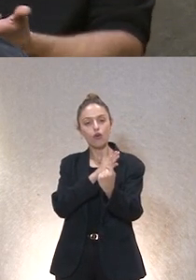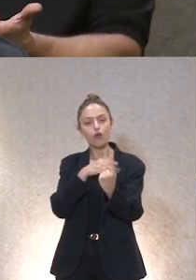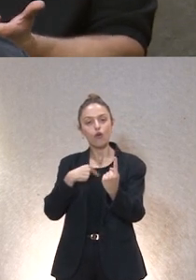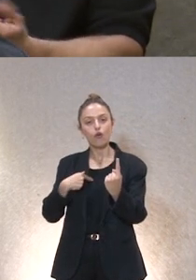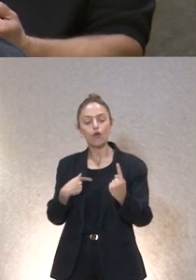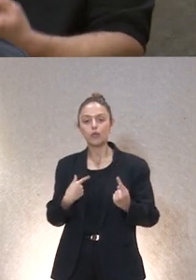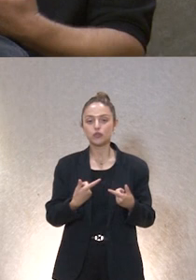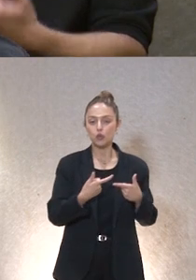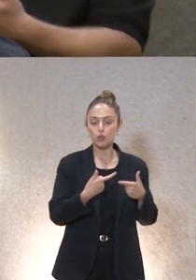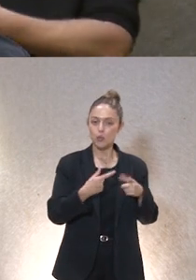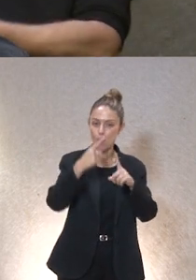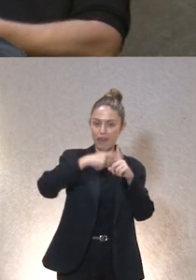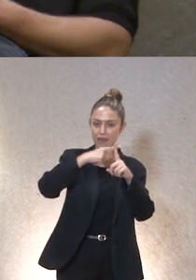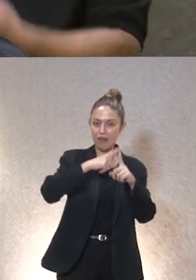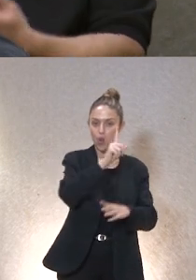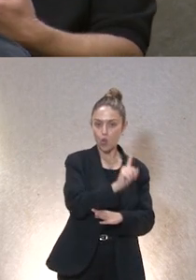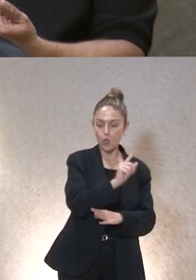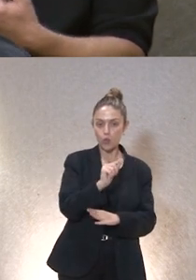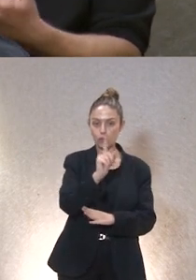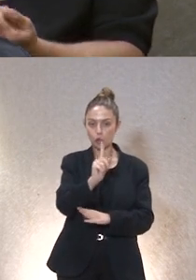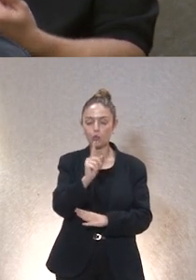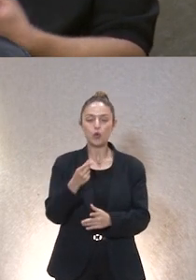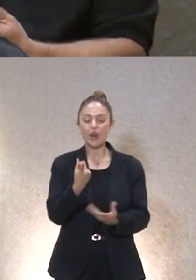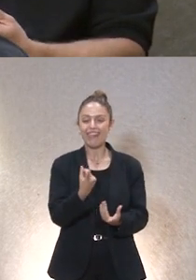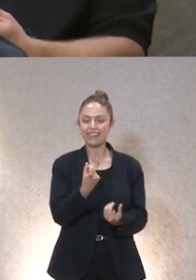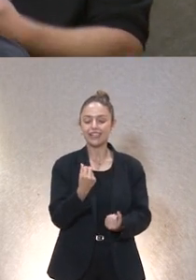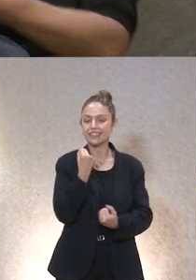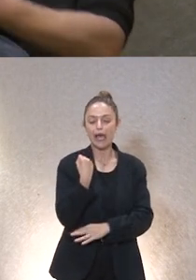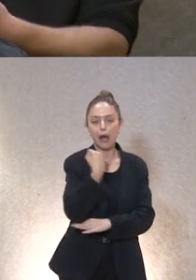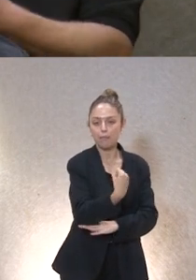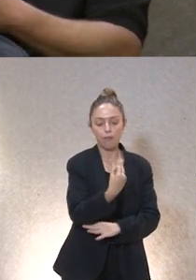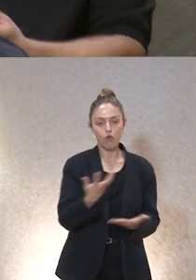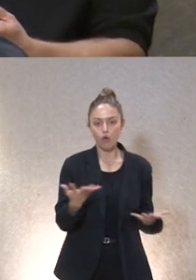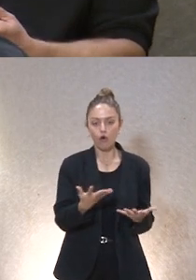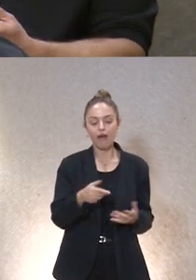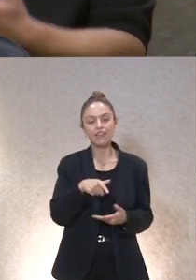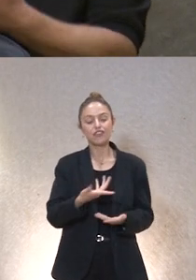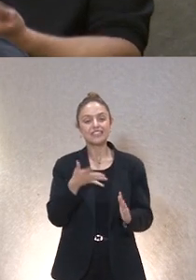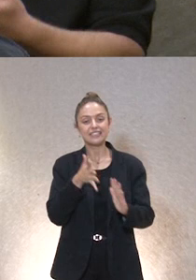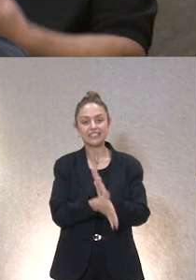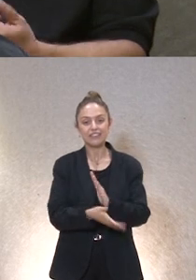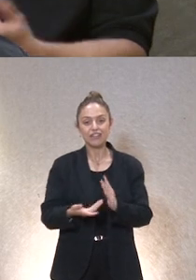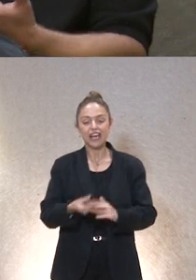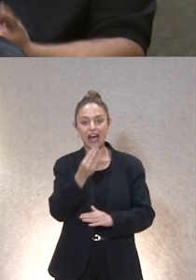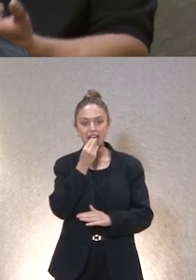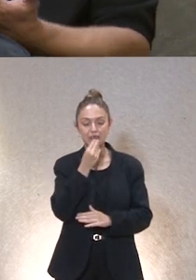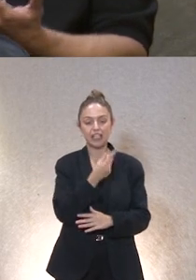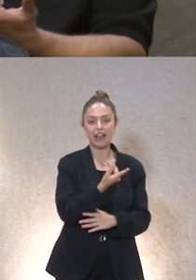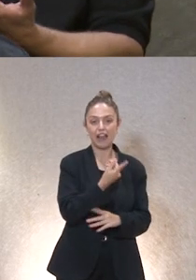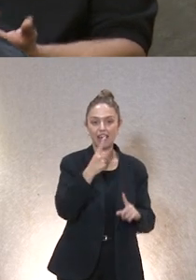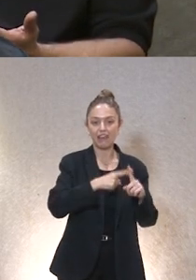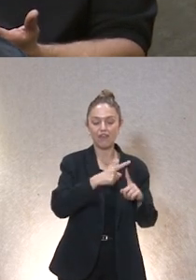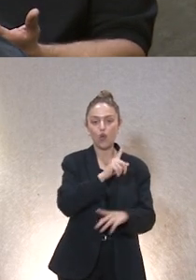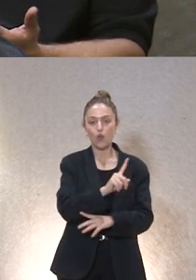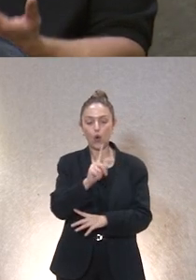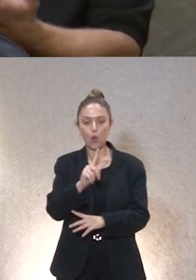ratio 1-1 ¿no? o sea tiene grandes necesidades de apoyo por lo tanto en ASEO tenía ratio 1-1 en alimentación tenía ratio 1-1 y dijimos vale